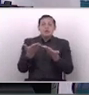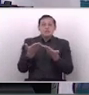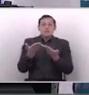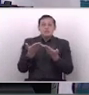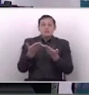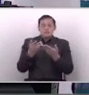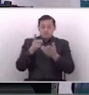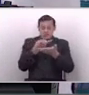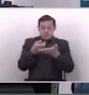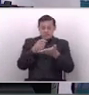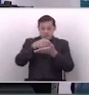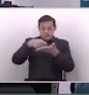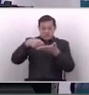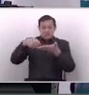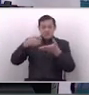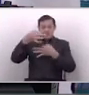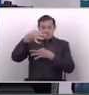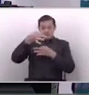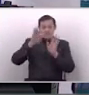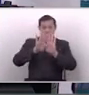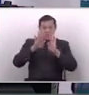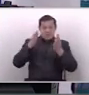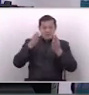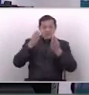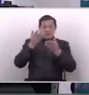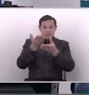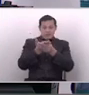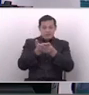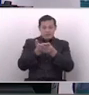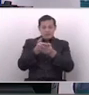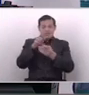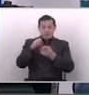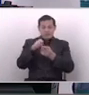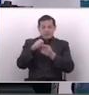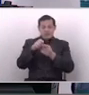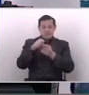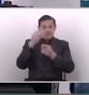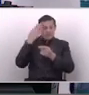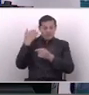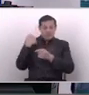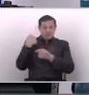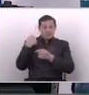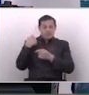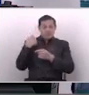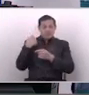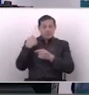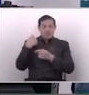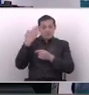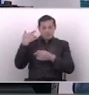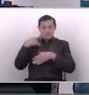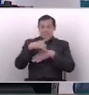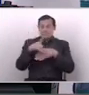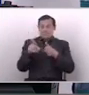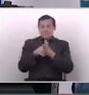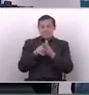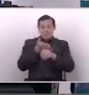levanta un parte y se abre un expediente. En su caso, a pesar de que la diputada